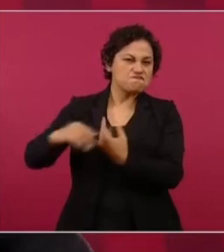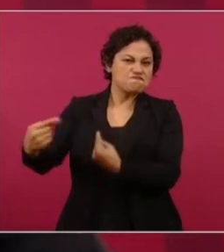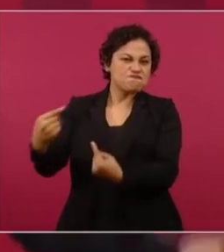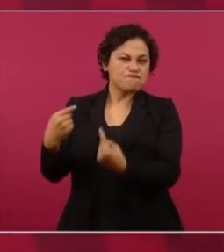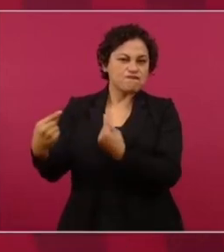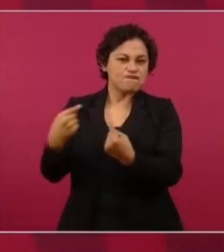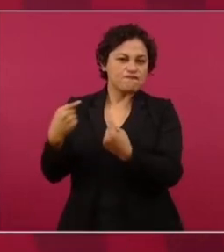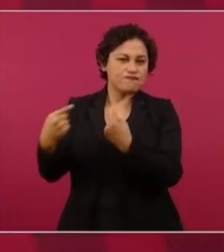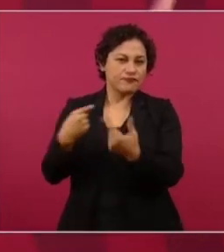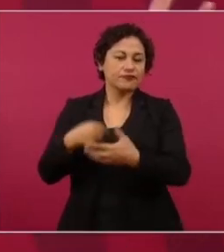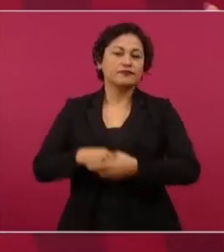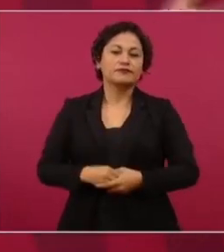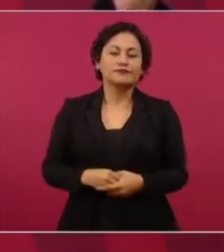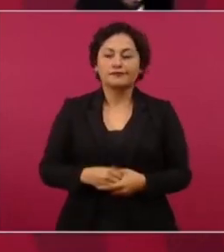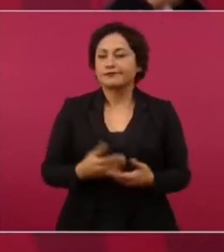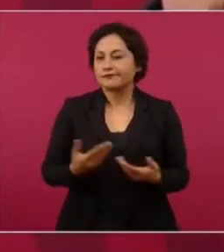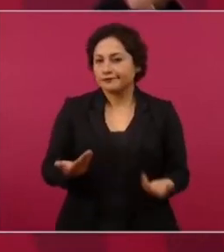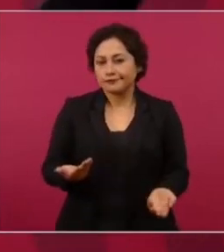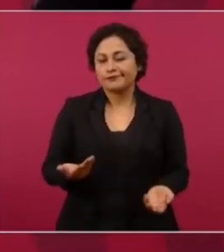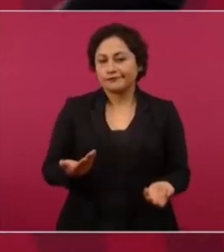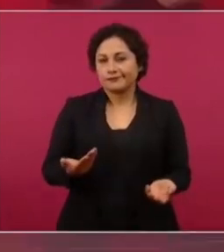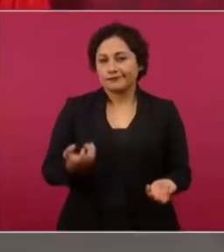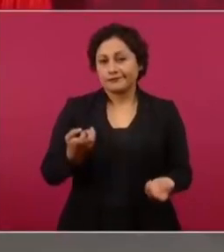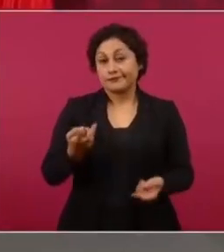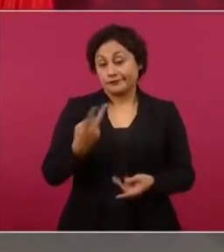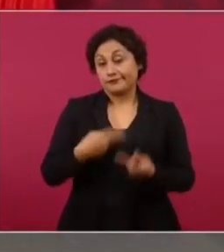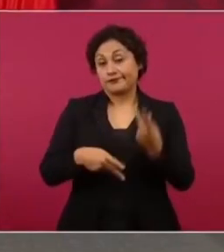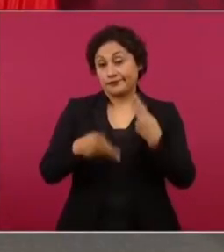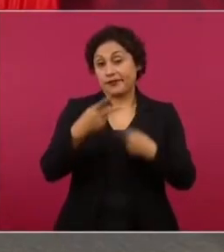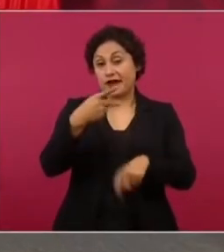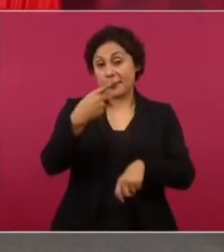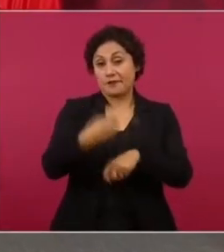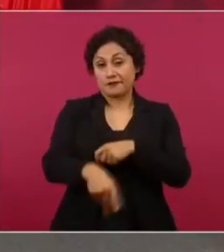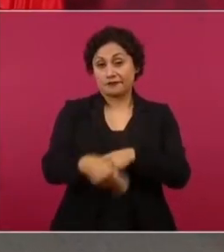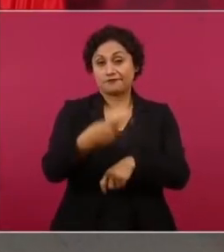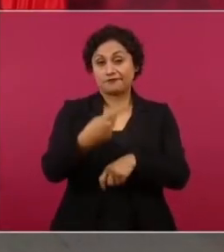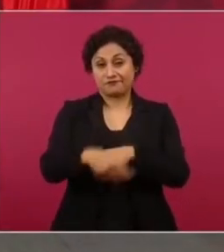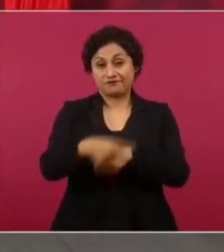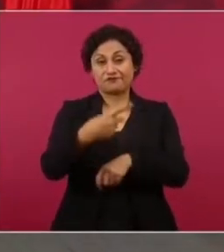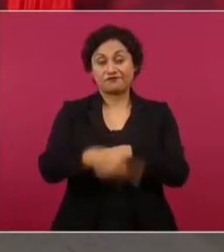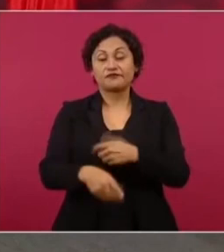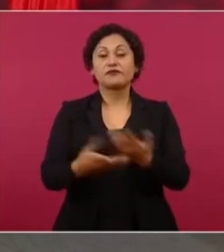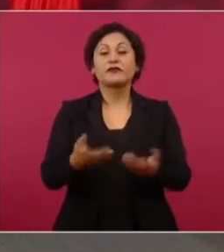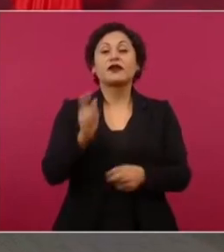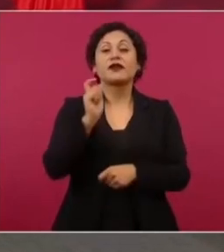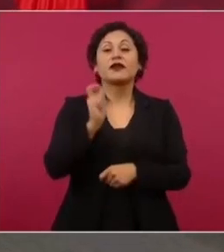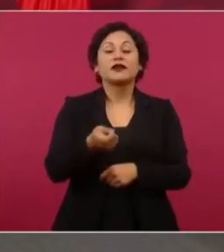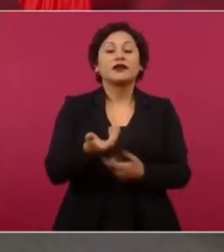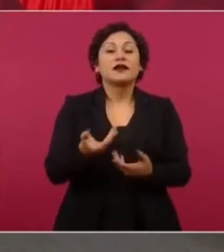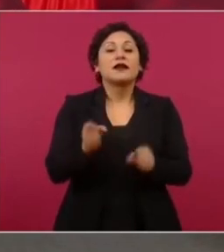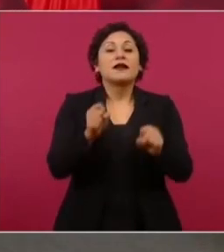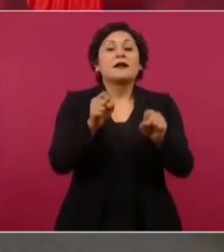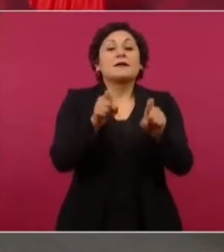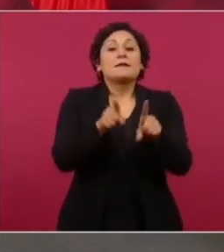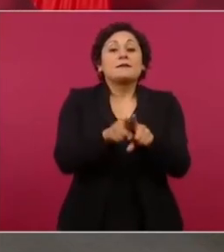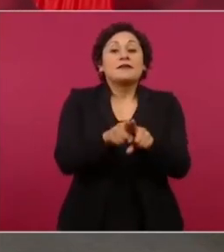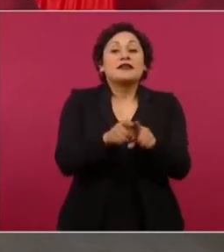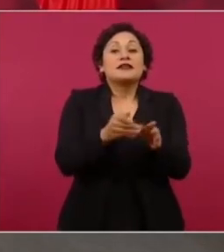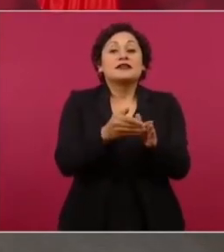todo esto a la par que se estaba dando el fenómeno Fox